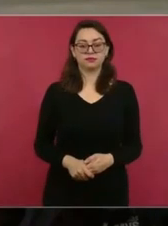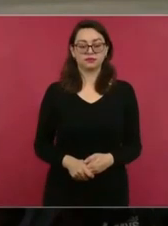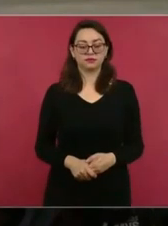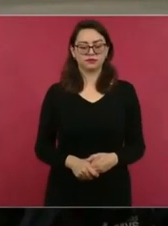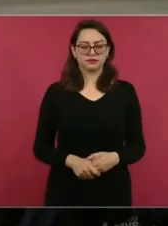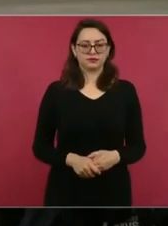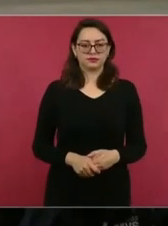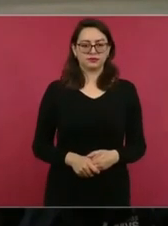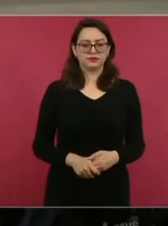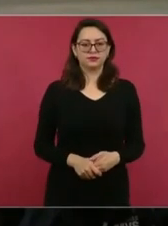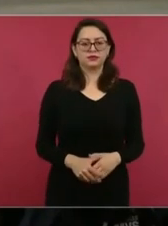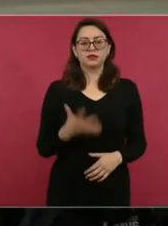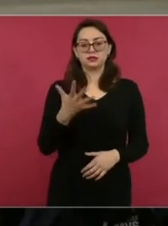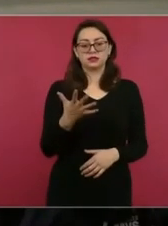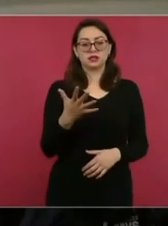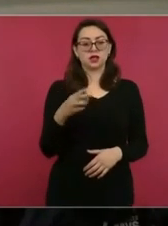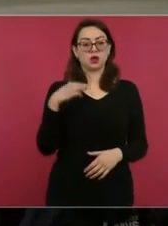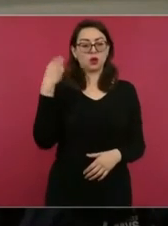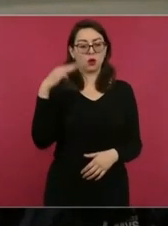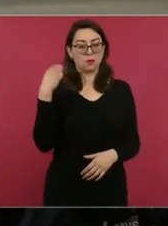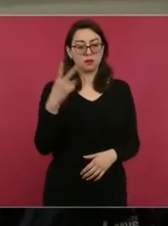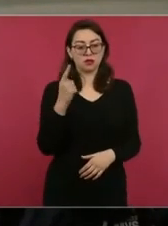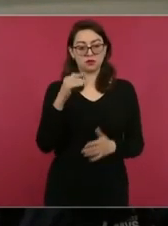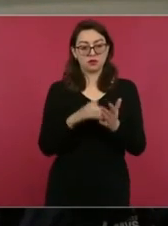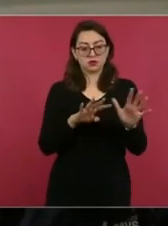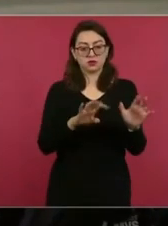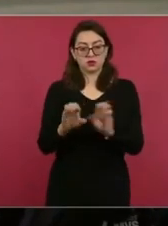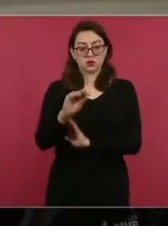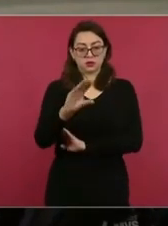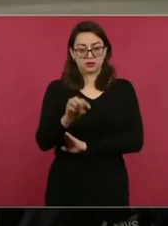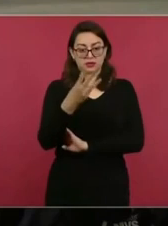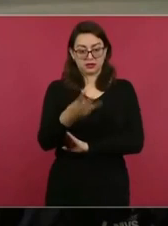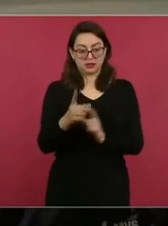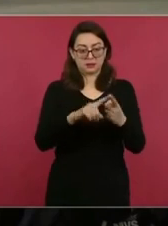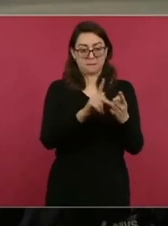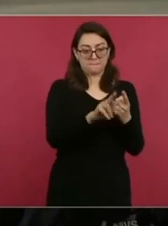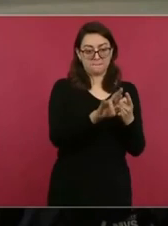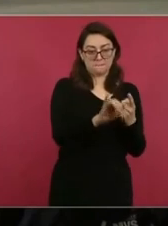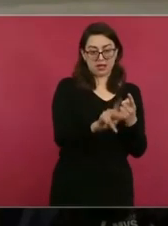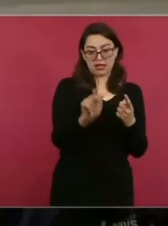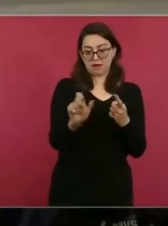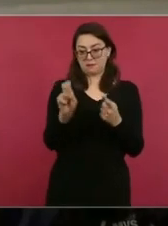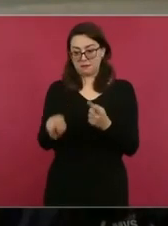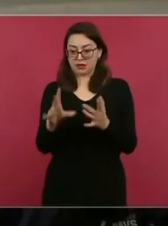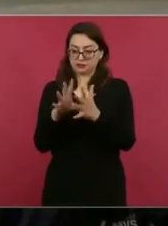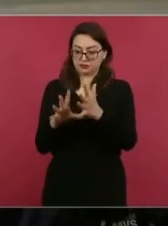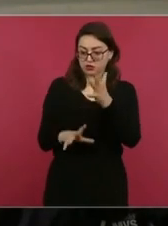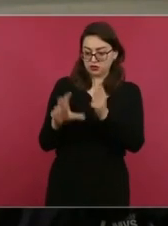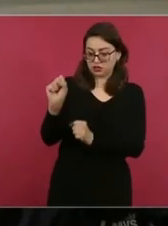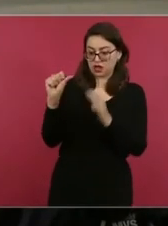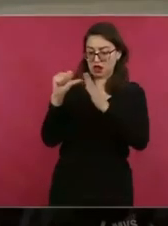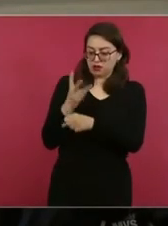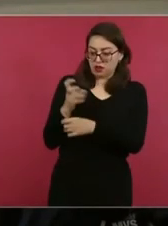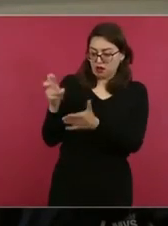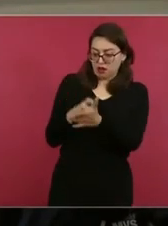El 5 de marzo de 1993 el PRI y el PAN aprobaron la reforma al artículo tercero constitucional